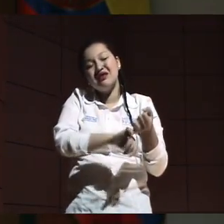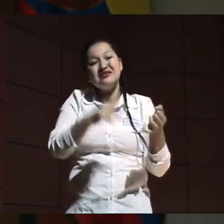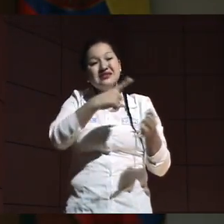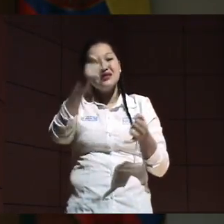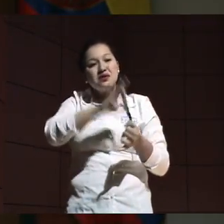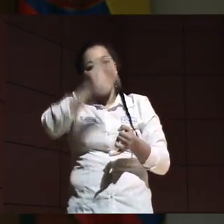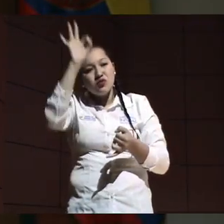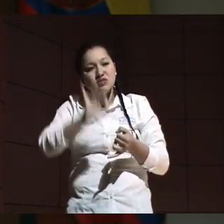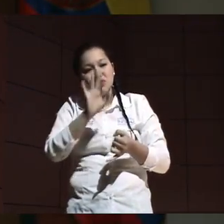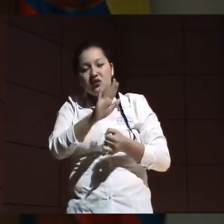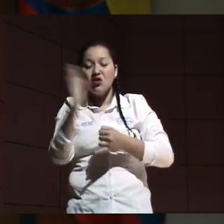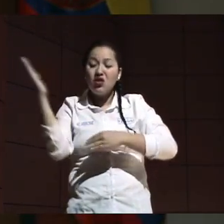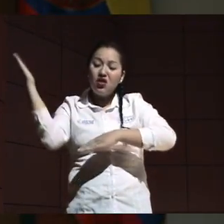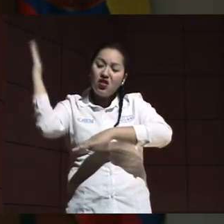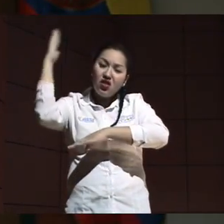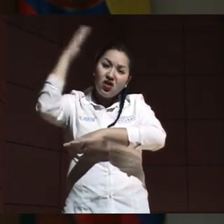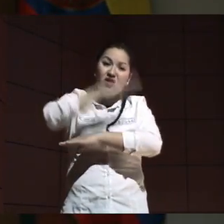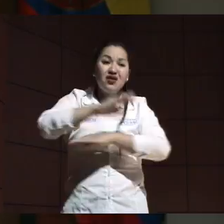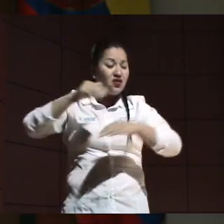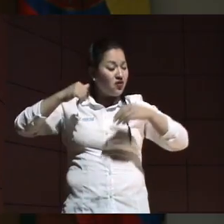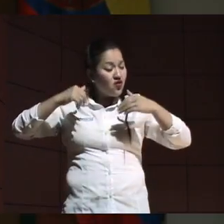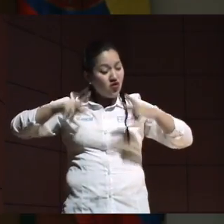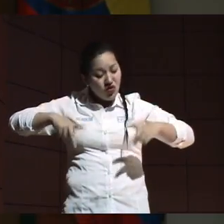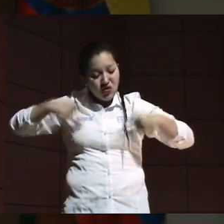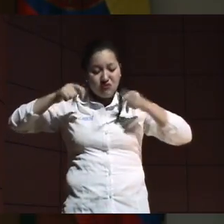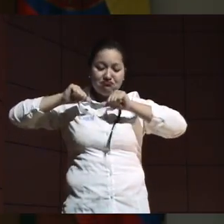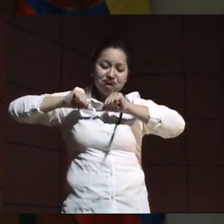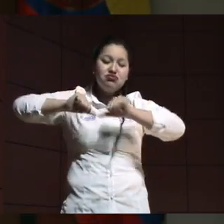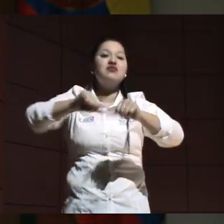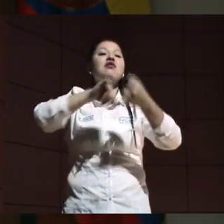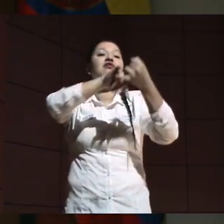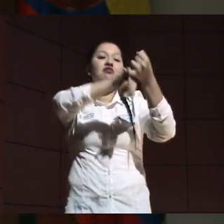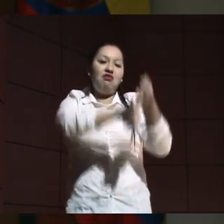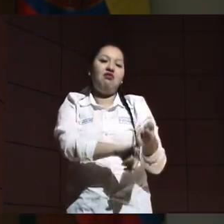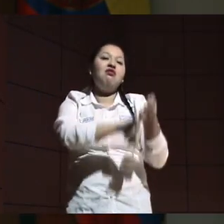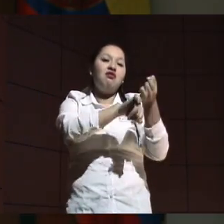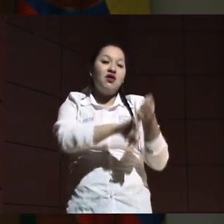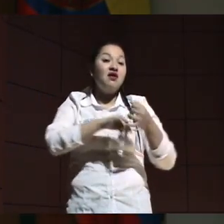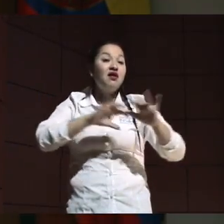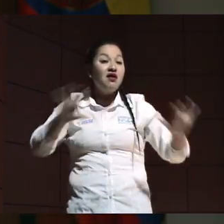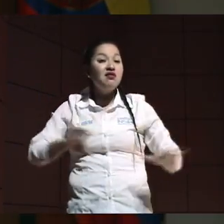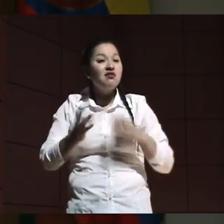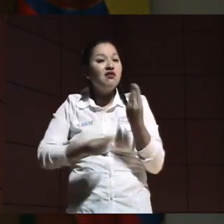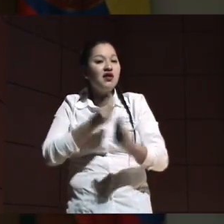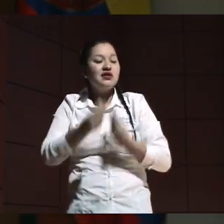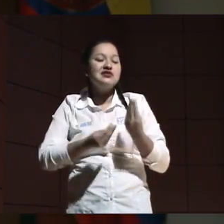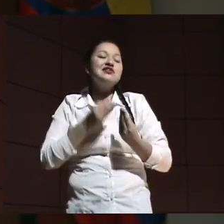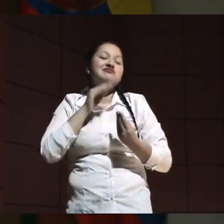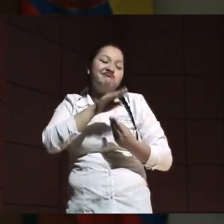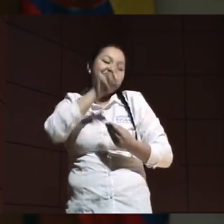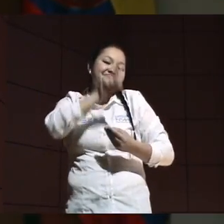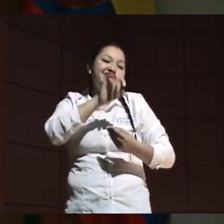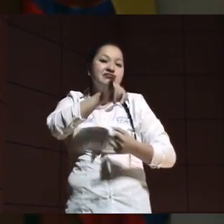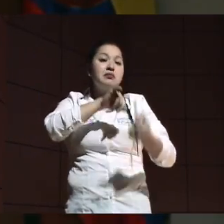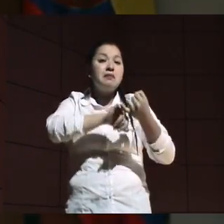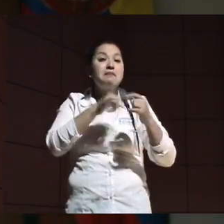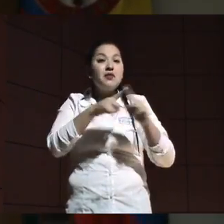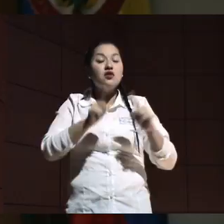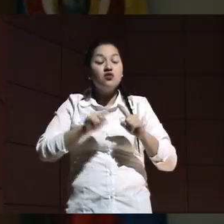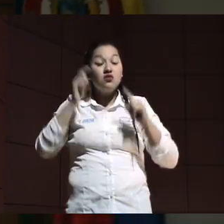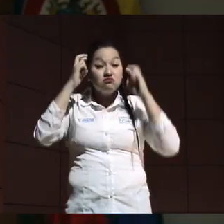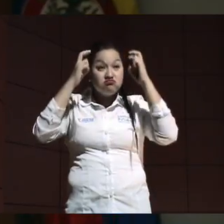% para desarrollar sus actividades básicas, pero con la salvedad que conserva todas sus capacidades